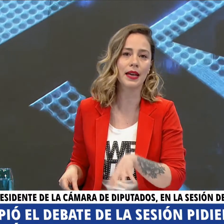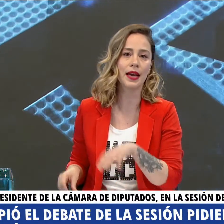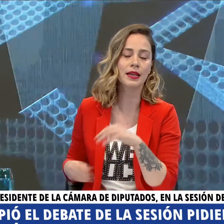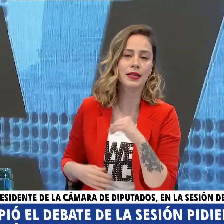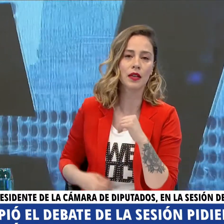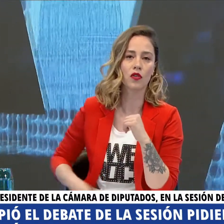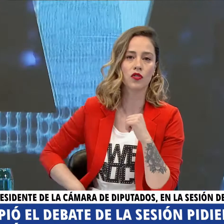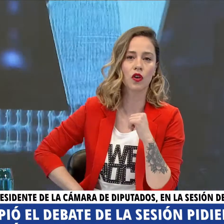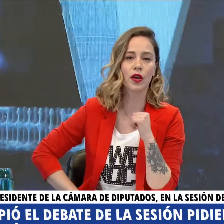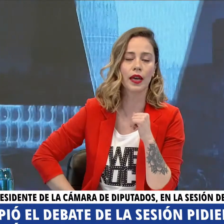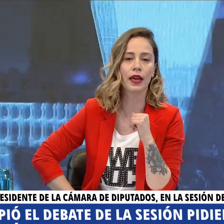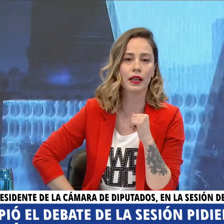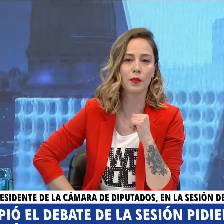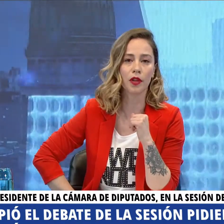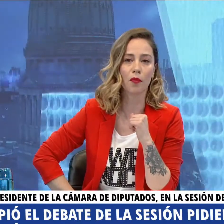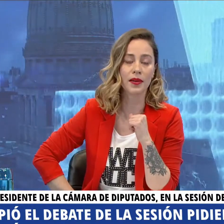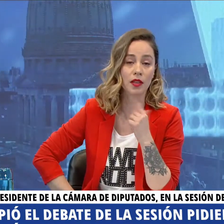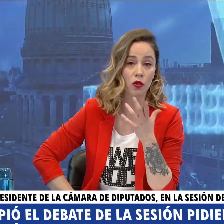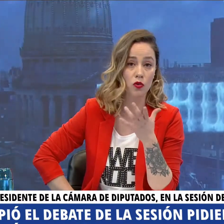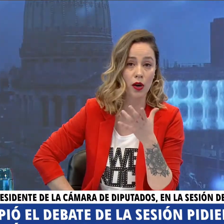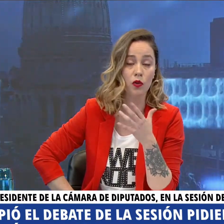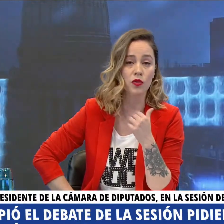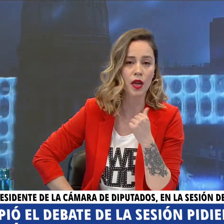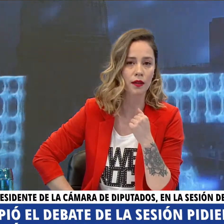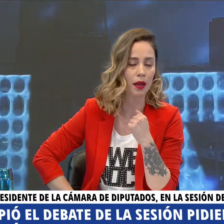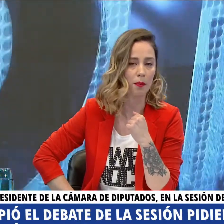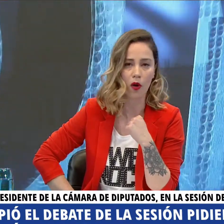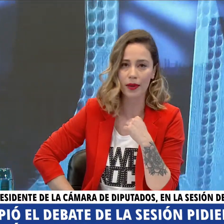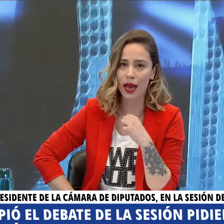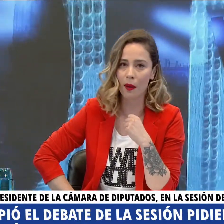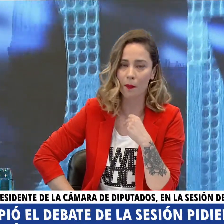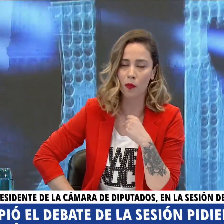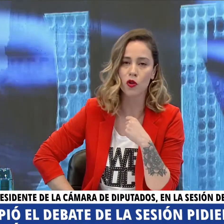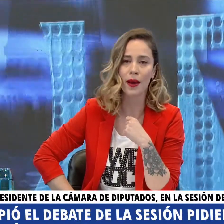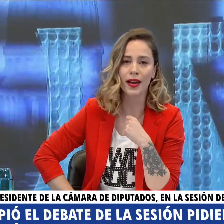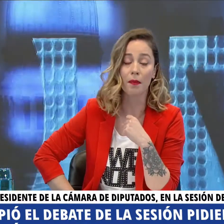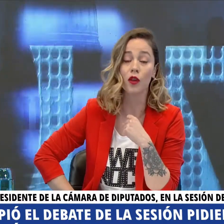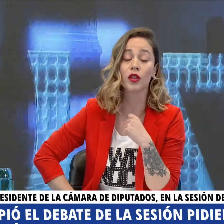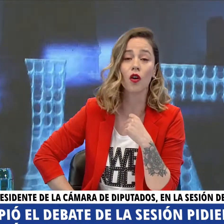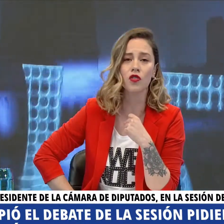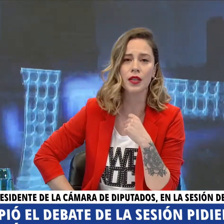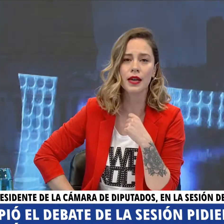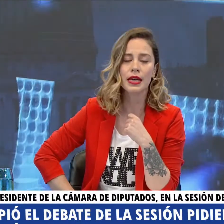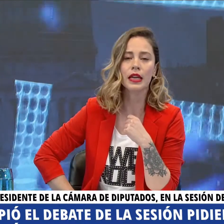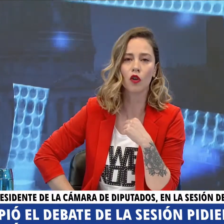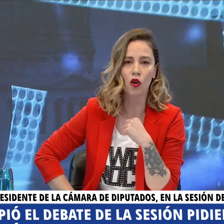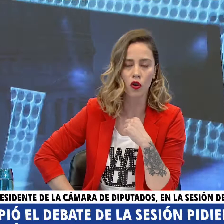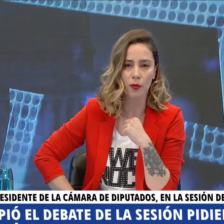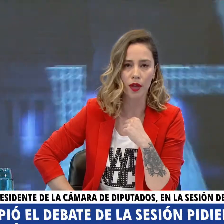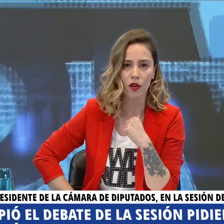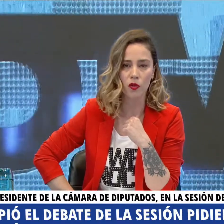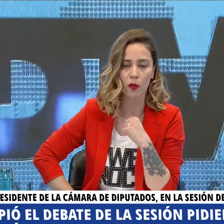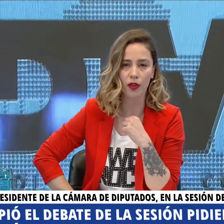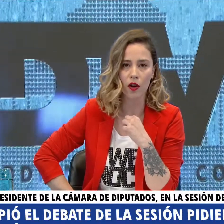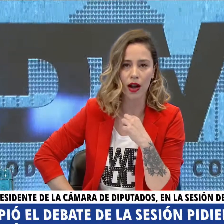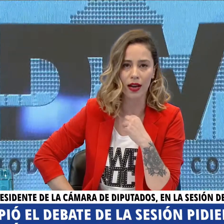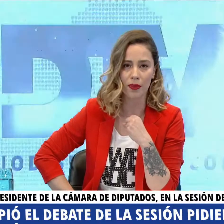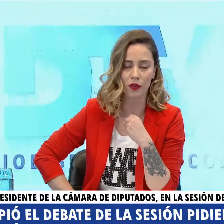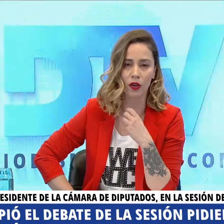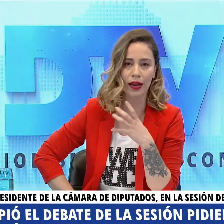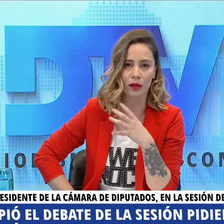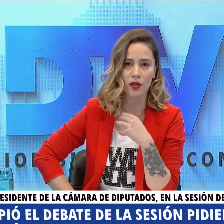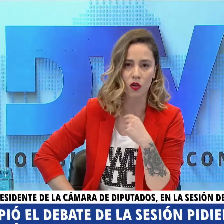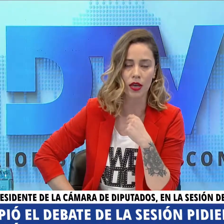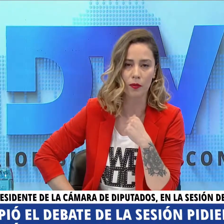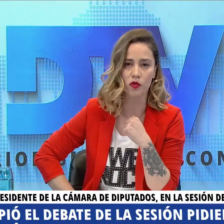de la mañana se conoció que el diputado presentó su renuncia tampoco había mucho margen para otra cosa y todos los diputados votaron al